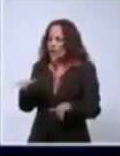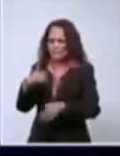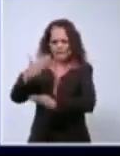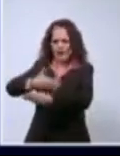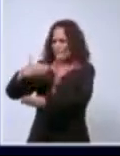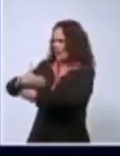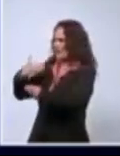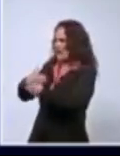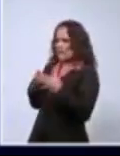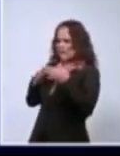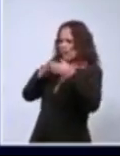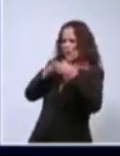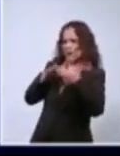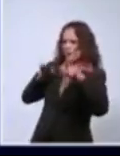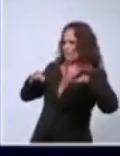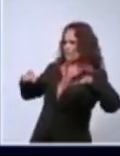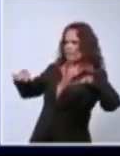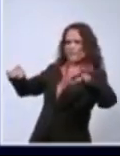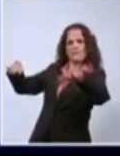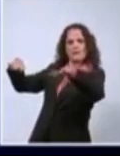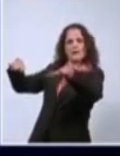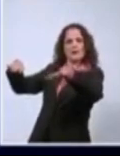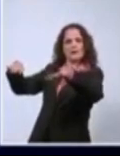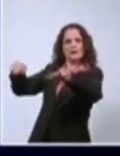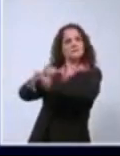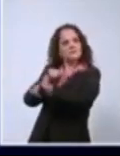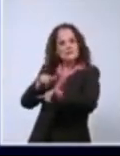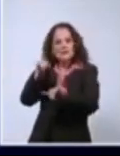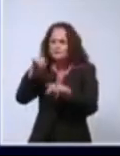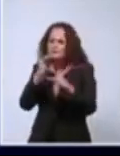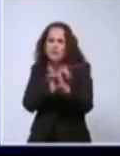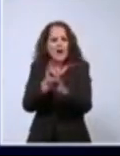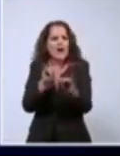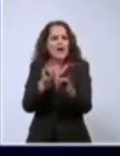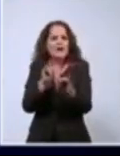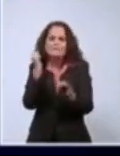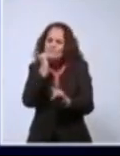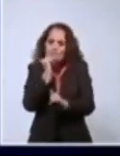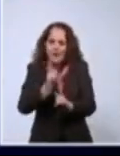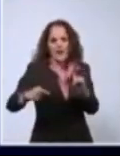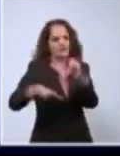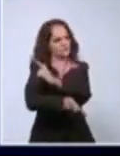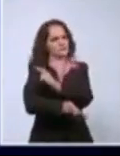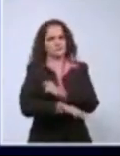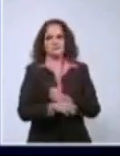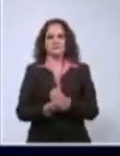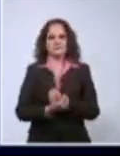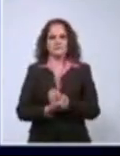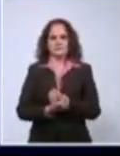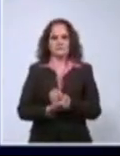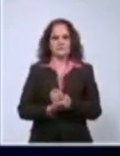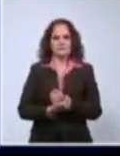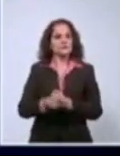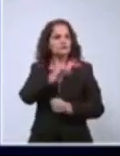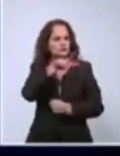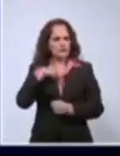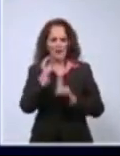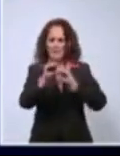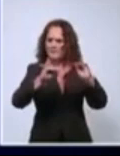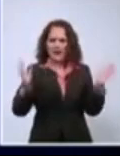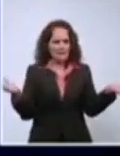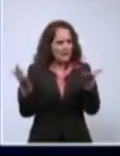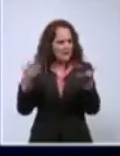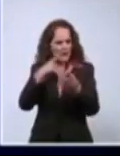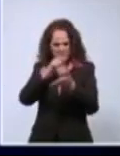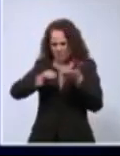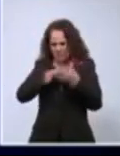Barco, barco, barco, barco, barco, barco, Esto es que tiene que llegar a otro nivel, a serio. Ya he convocado a todo el pueblo a votar si no se vota.